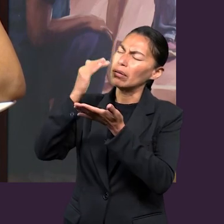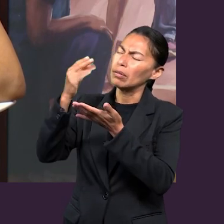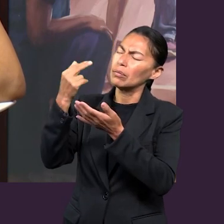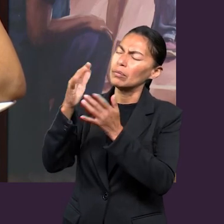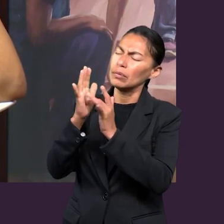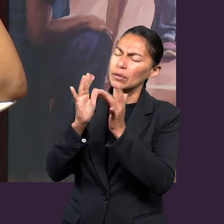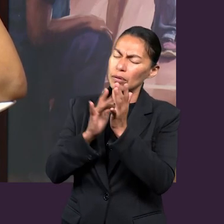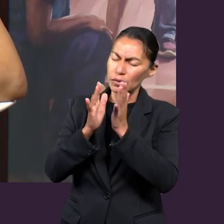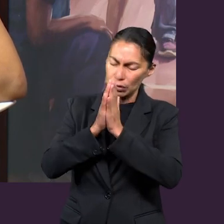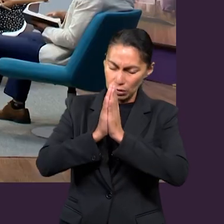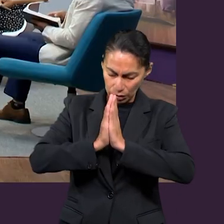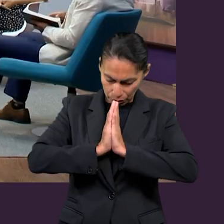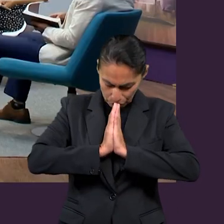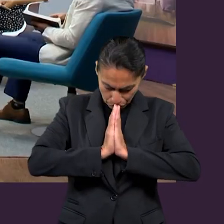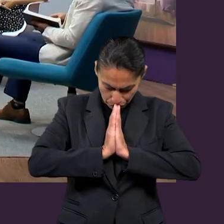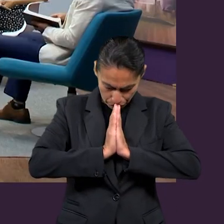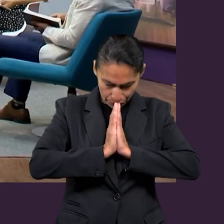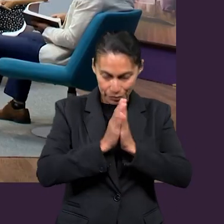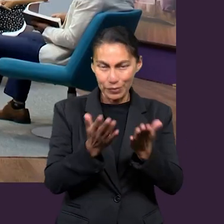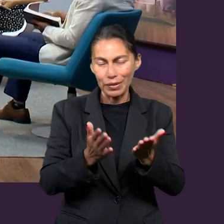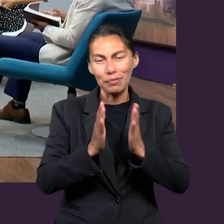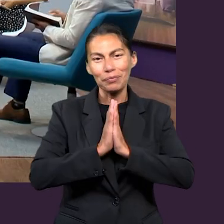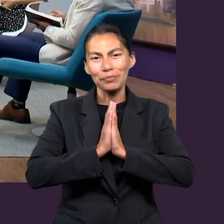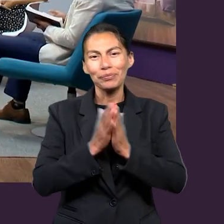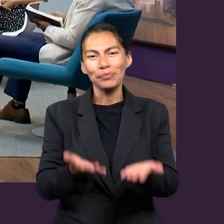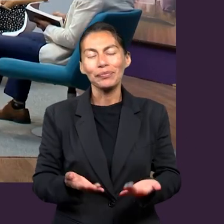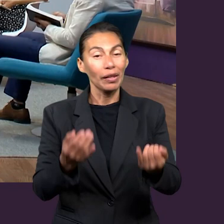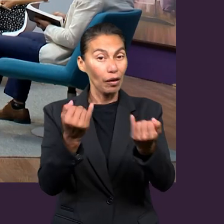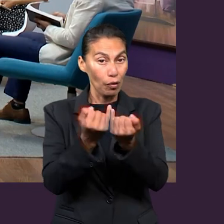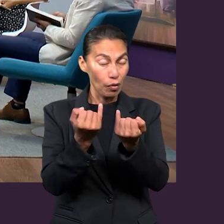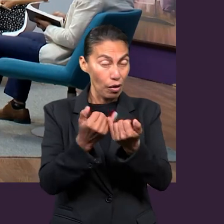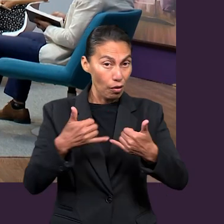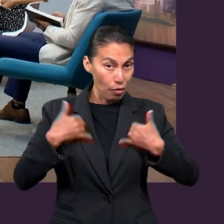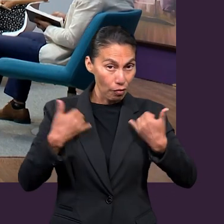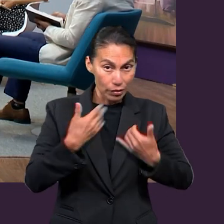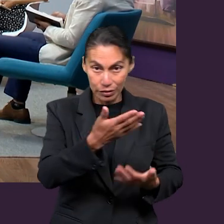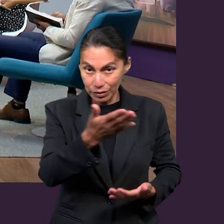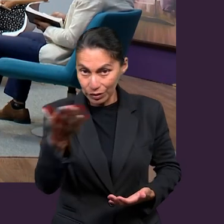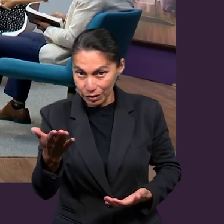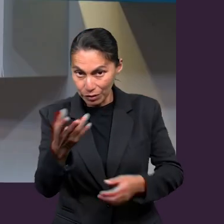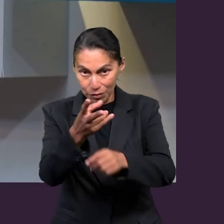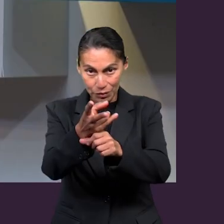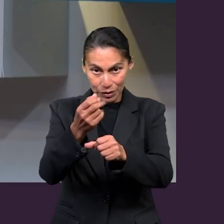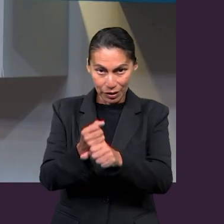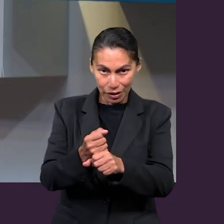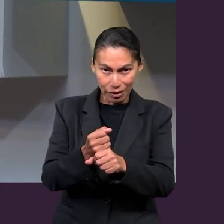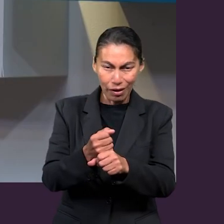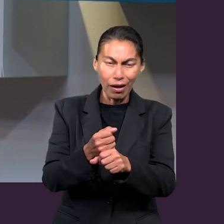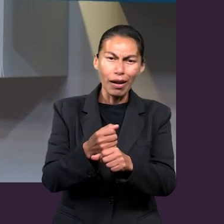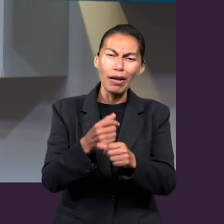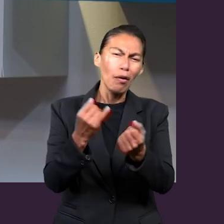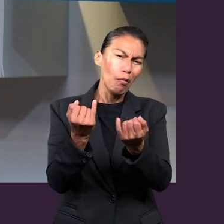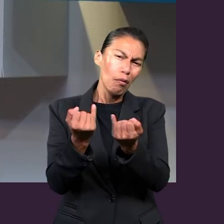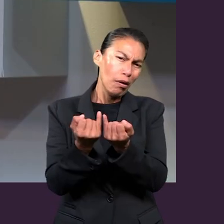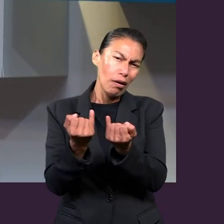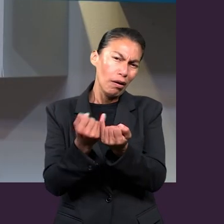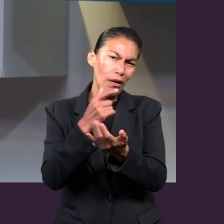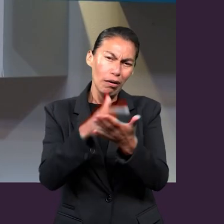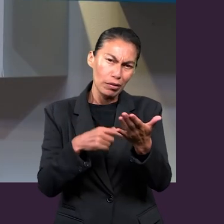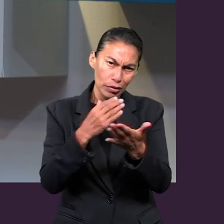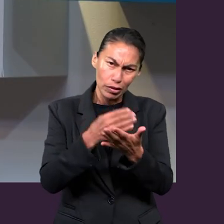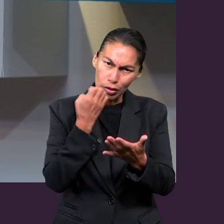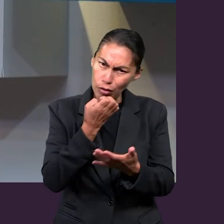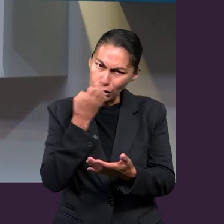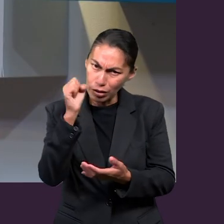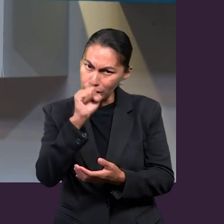de Cristo Jesús. Amén. También queremos invitar a los jóvenes, como es habitual en el estudio de la Escuela Sabática, que puedan